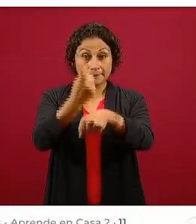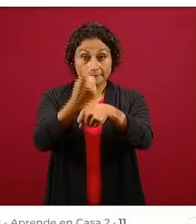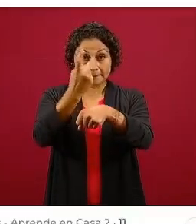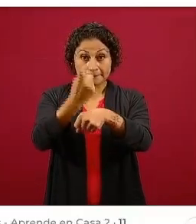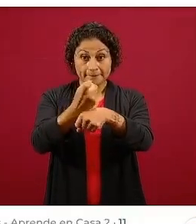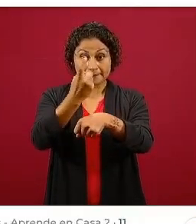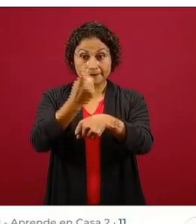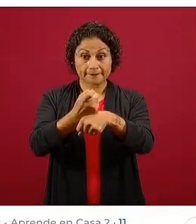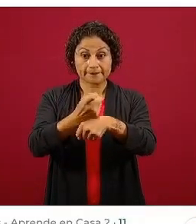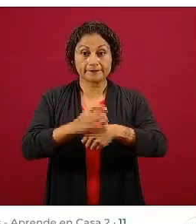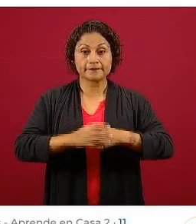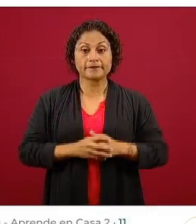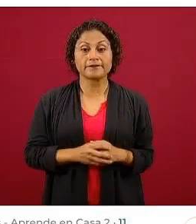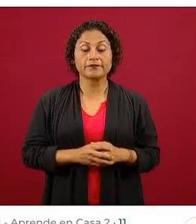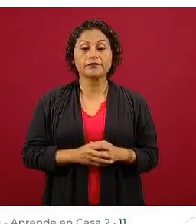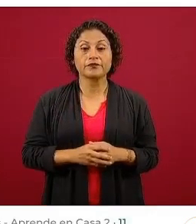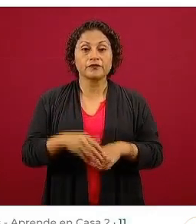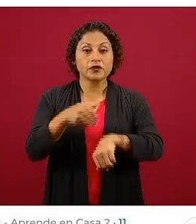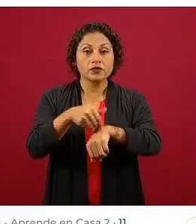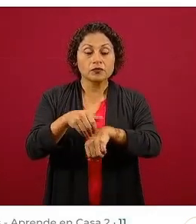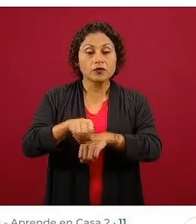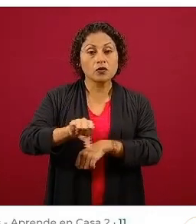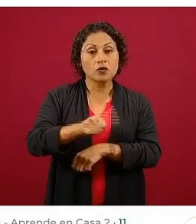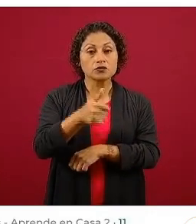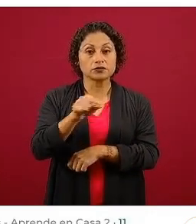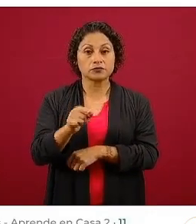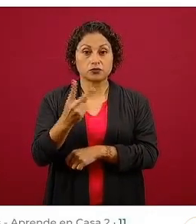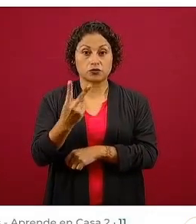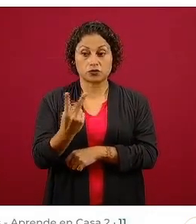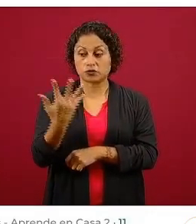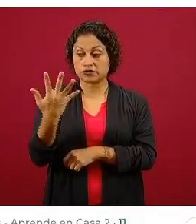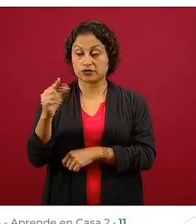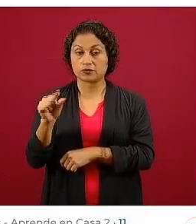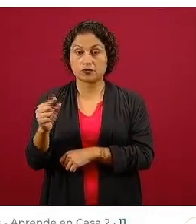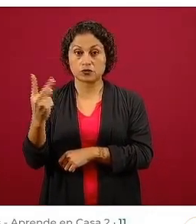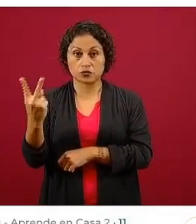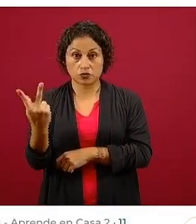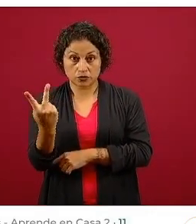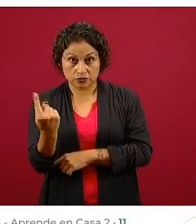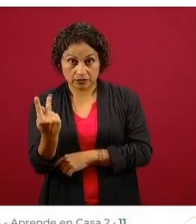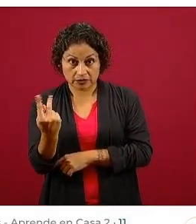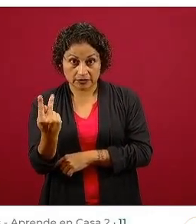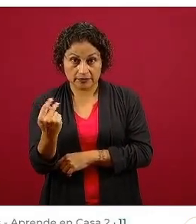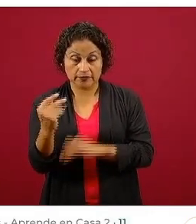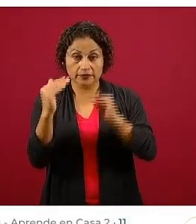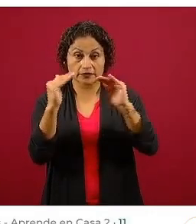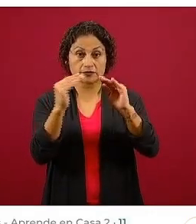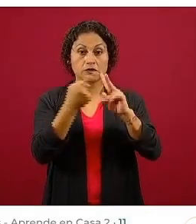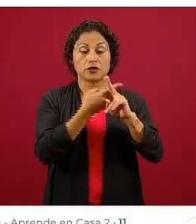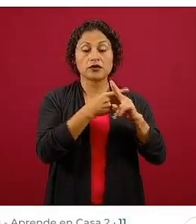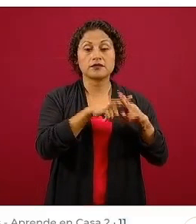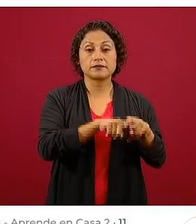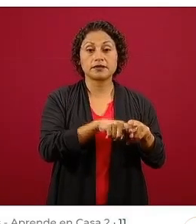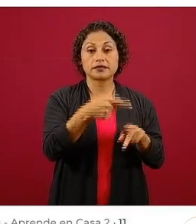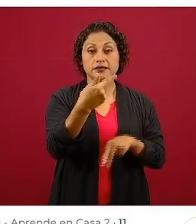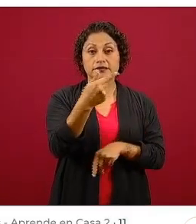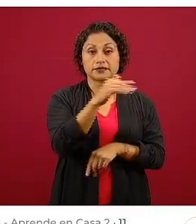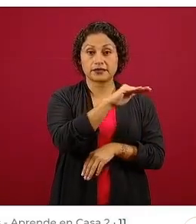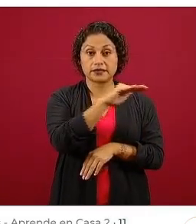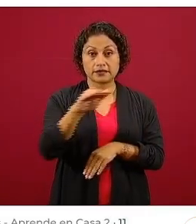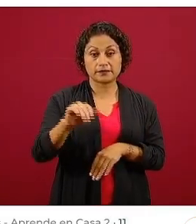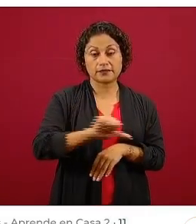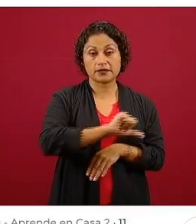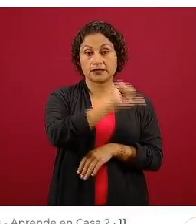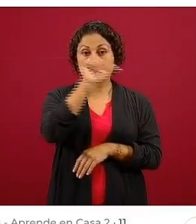que es en los canales 11.2 y 5.2, tiene ese horario, desde las 7.30 hasta